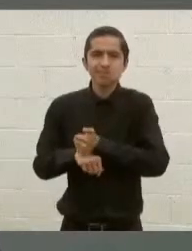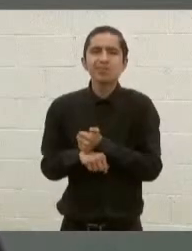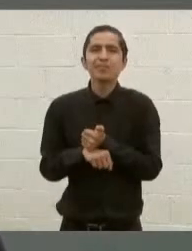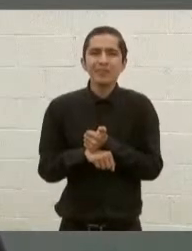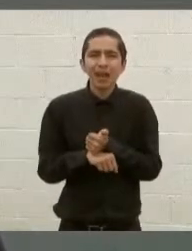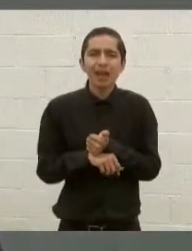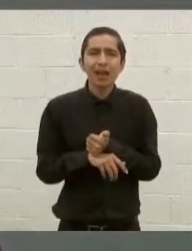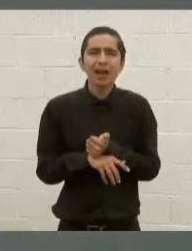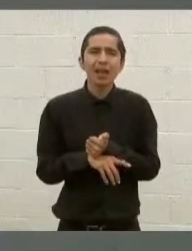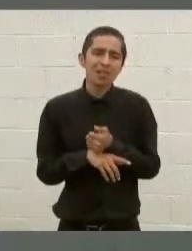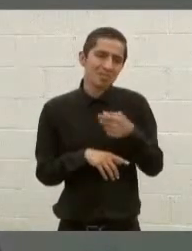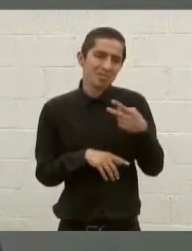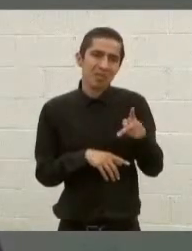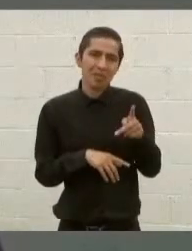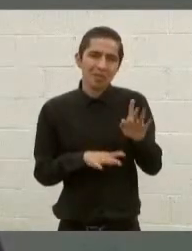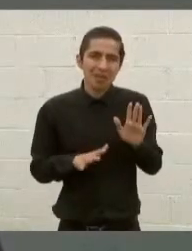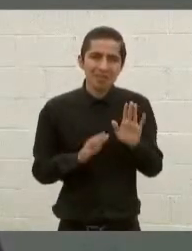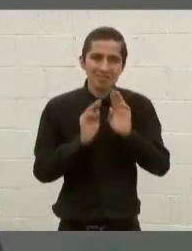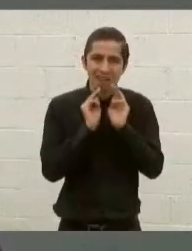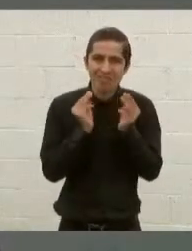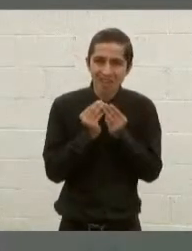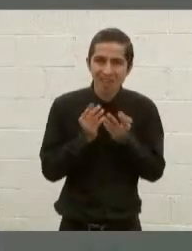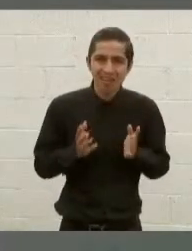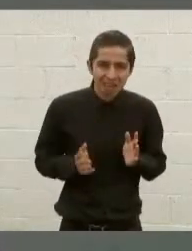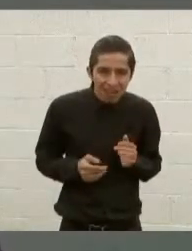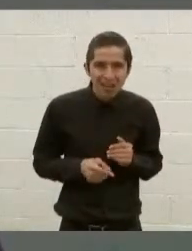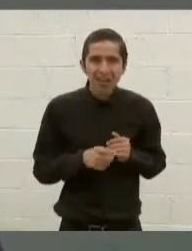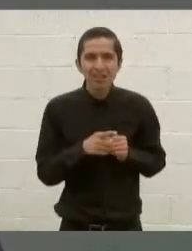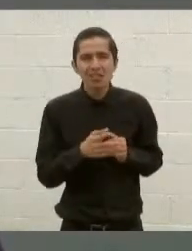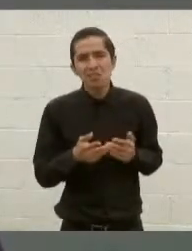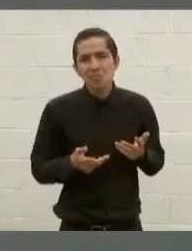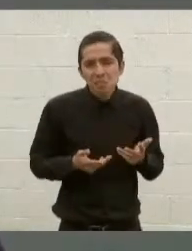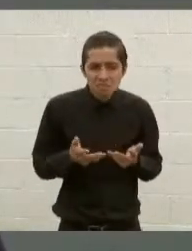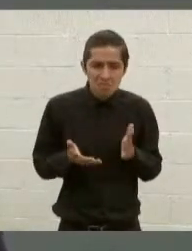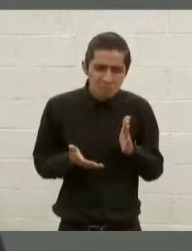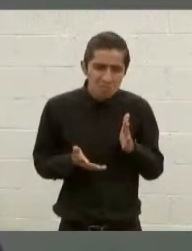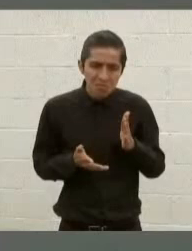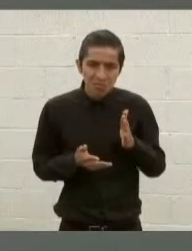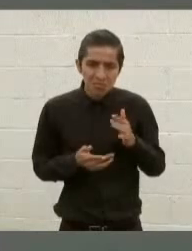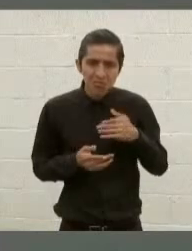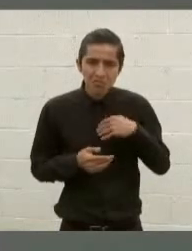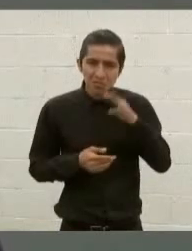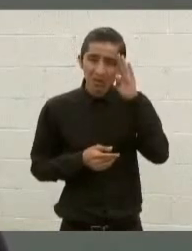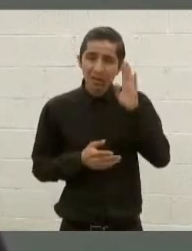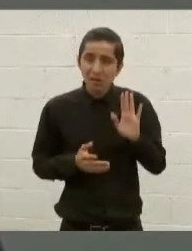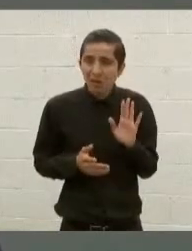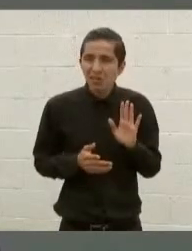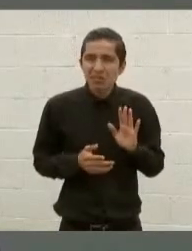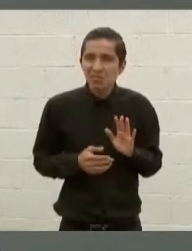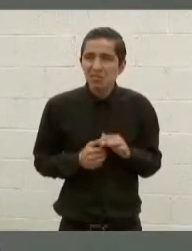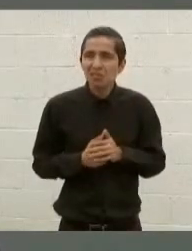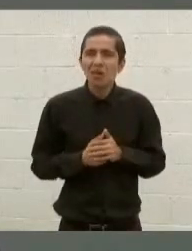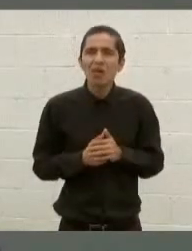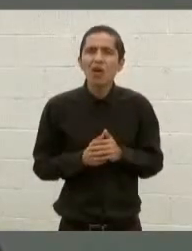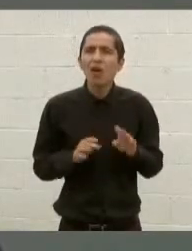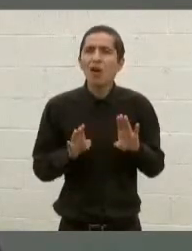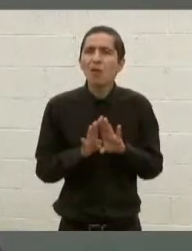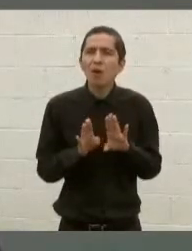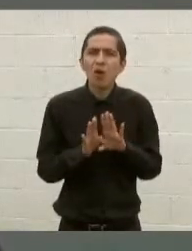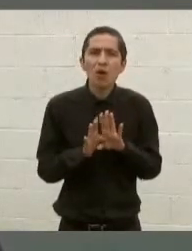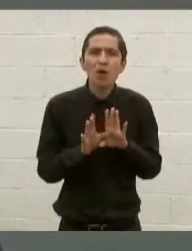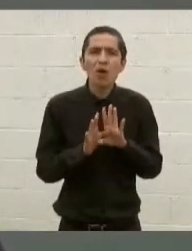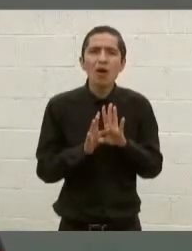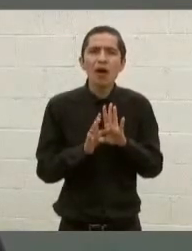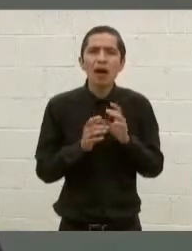interés. No sería remoto que en una red de